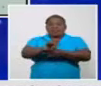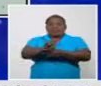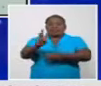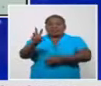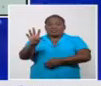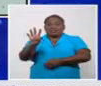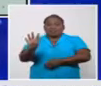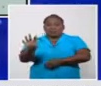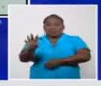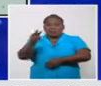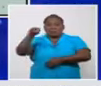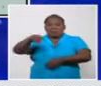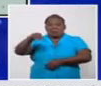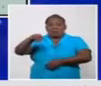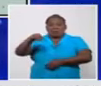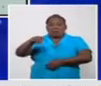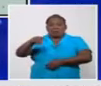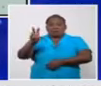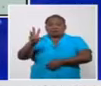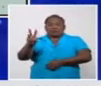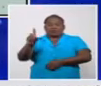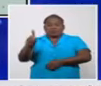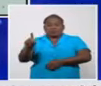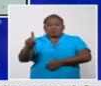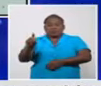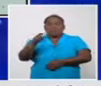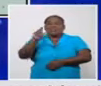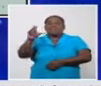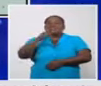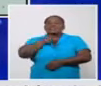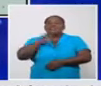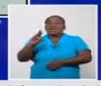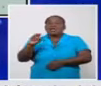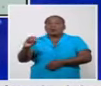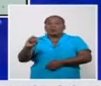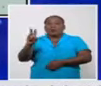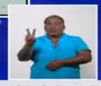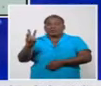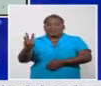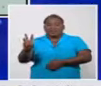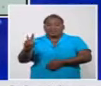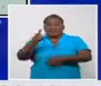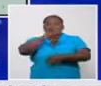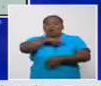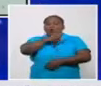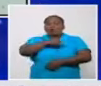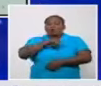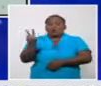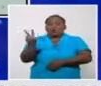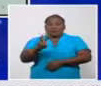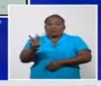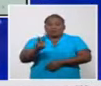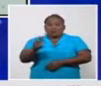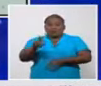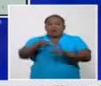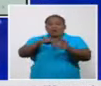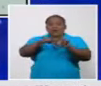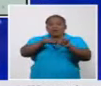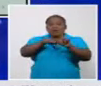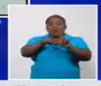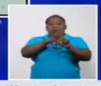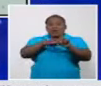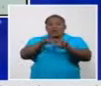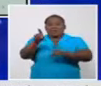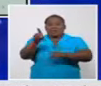31 El Cerro con 23 Cotorro 22 Regla 17 San Miguel del Padrón